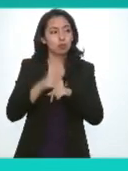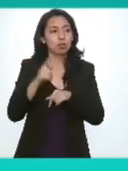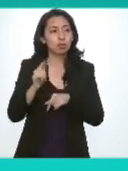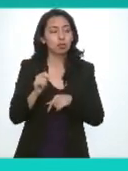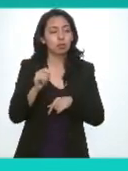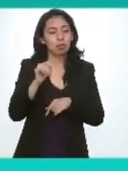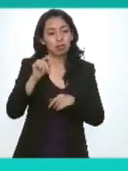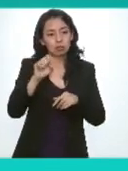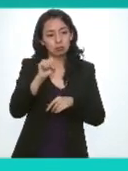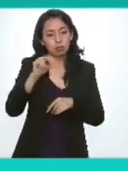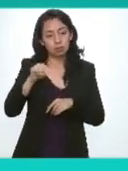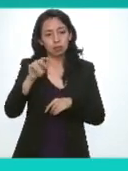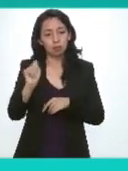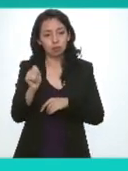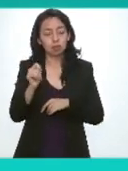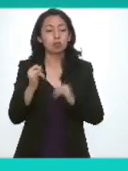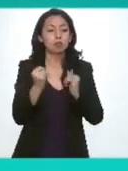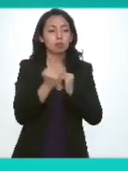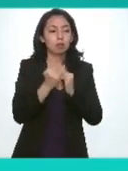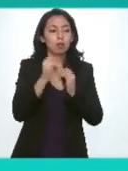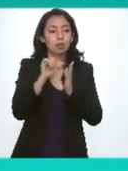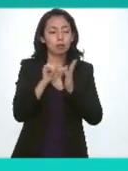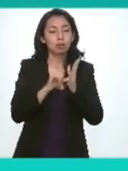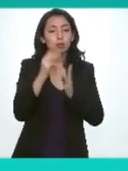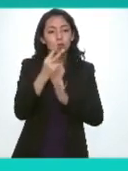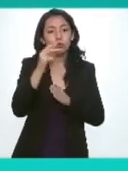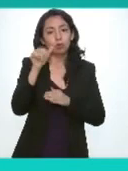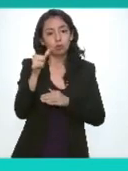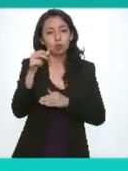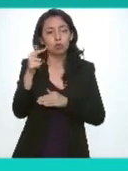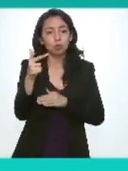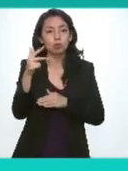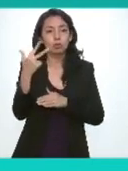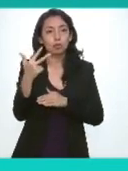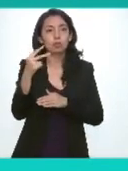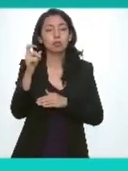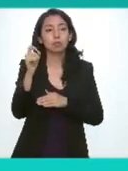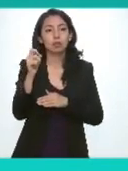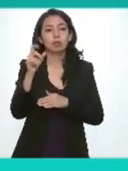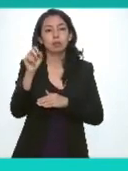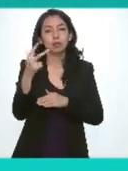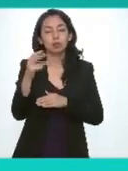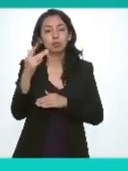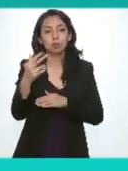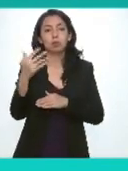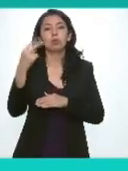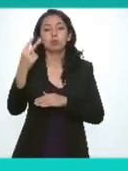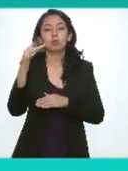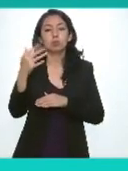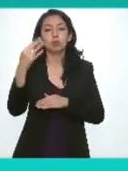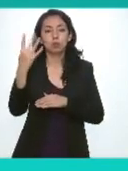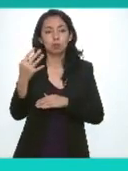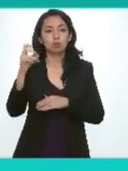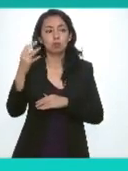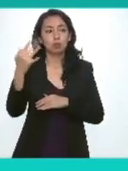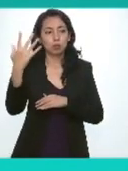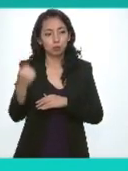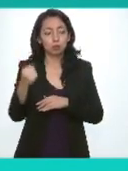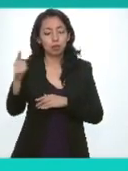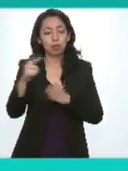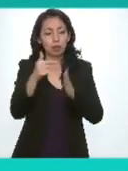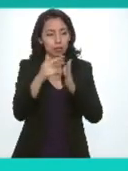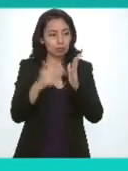de transparencia así como los artículos dos once doce trece veinte veintiocho cincuenta y dos cincuenta cincuenta setenta y nueve de los